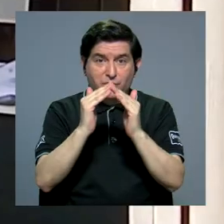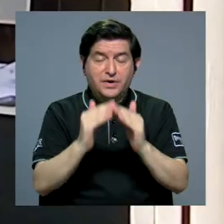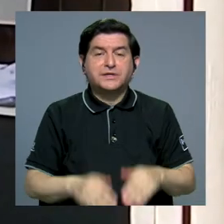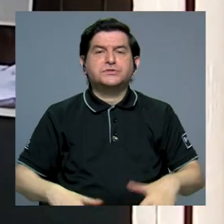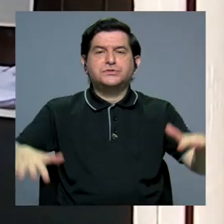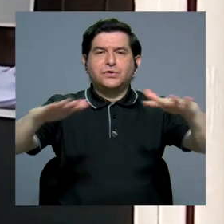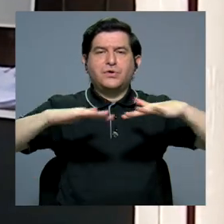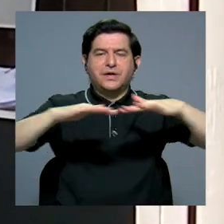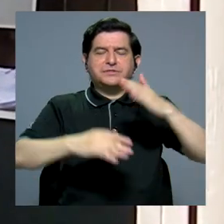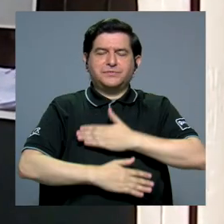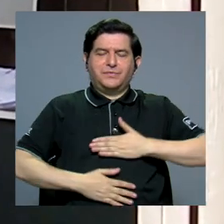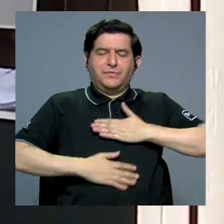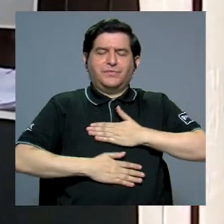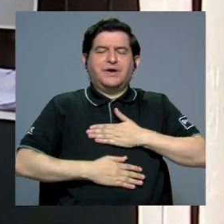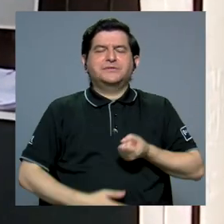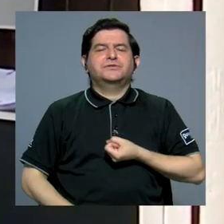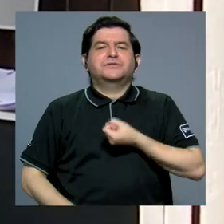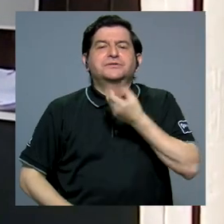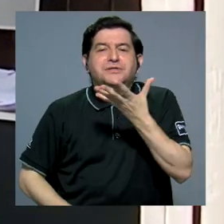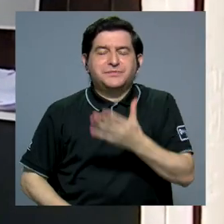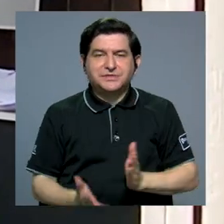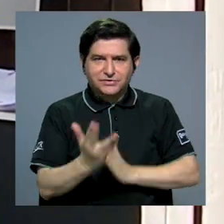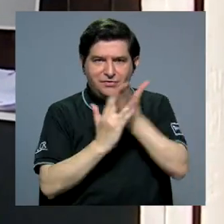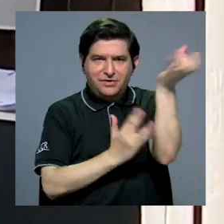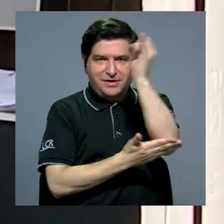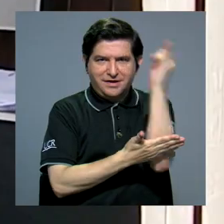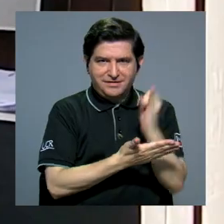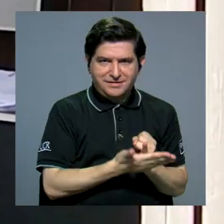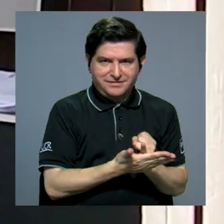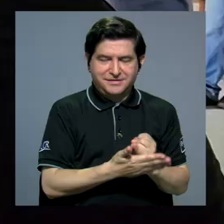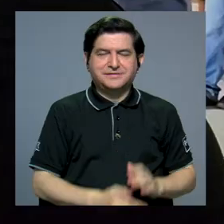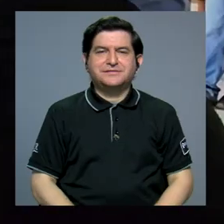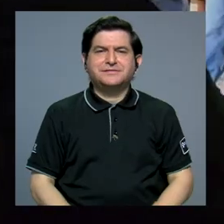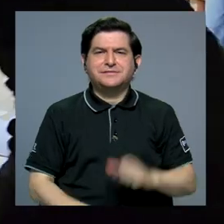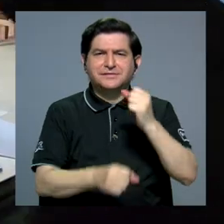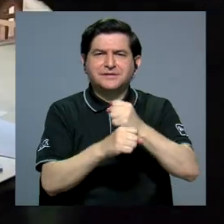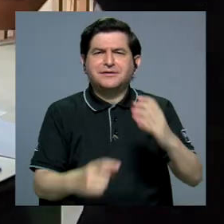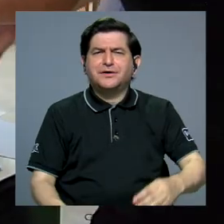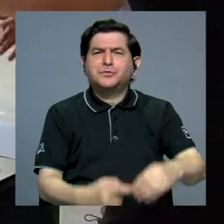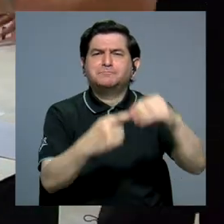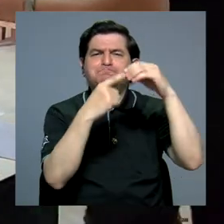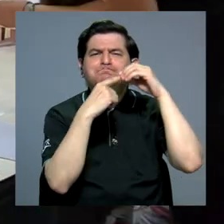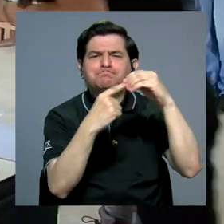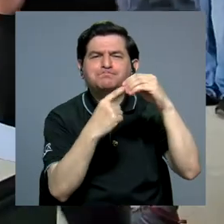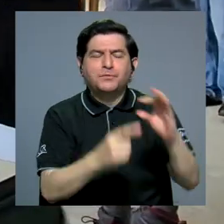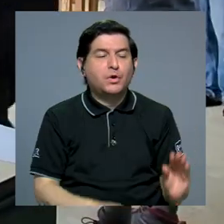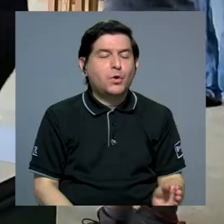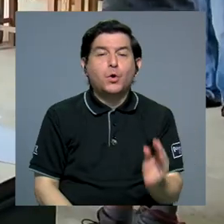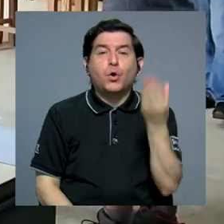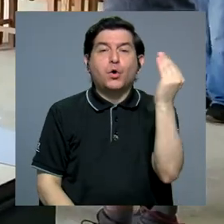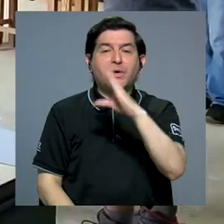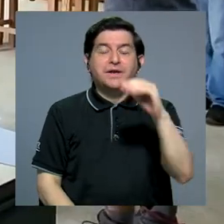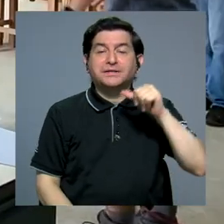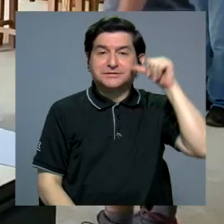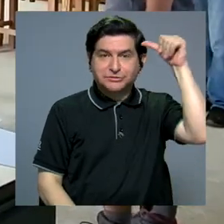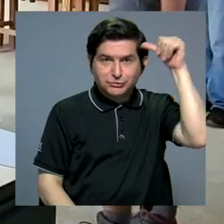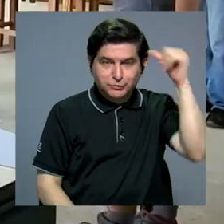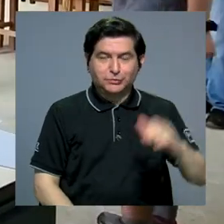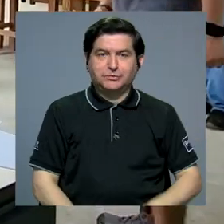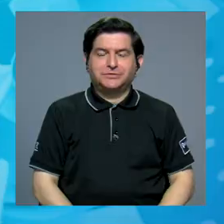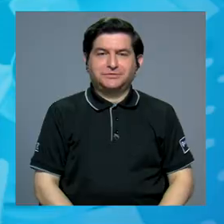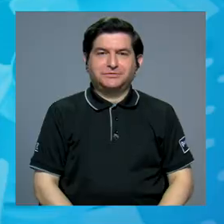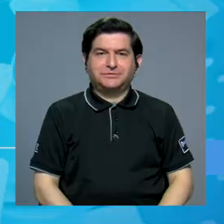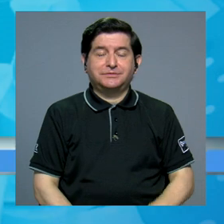pobladores tienen un espacio de recreación y expresión a través del arte, trabajando principalmente con jóvenes y